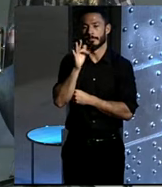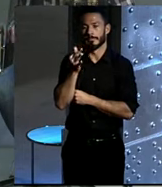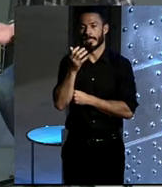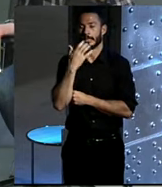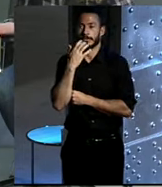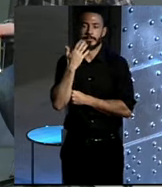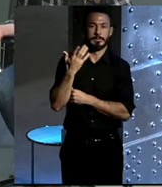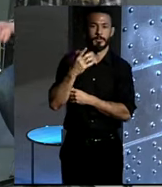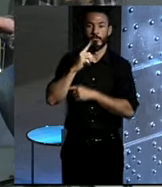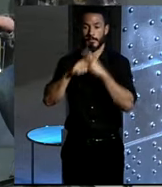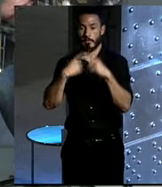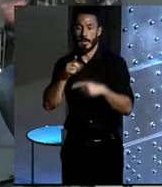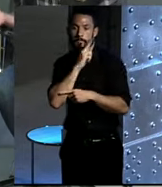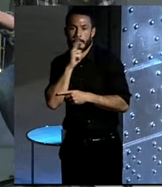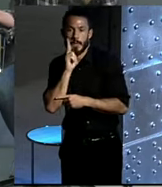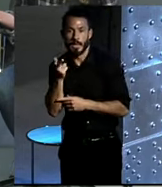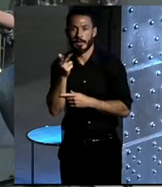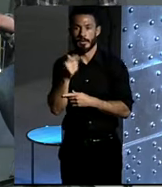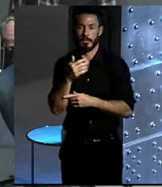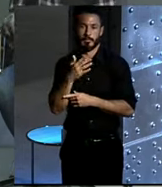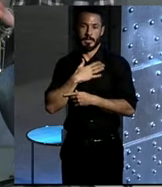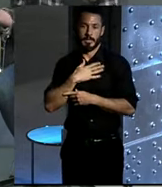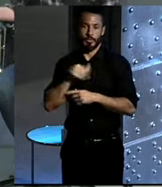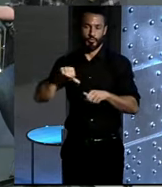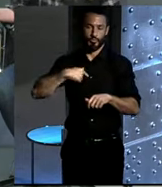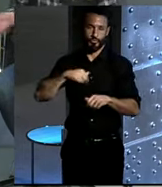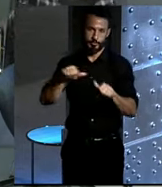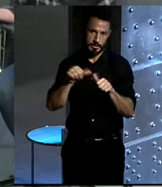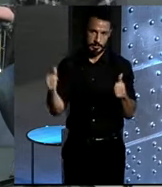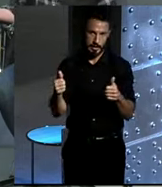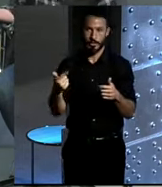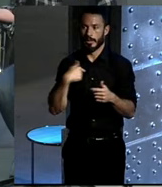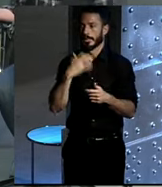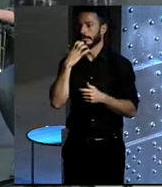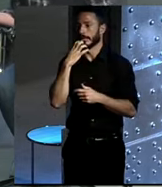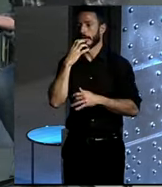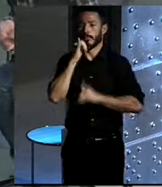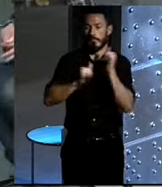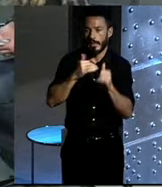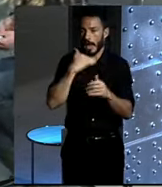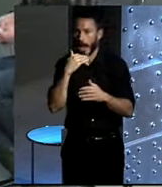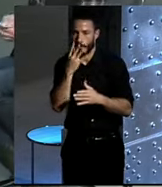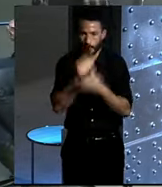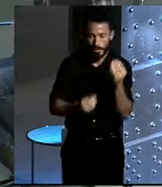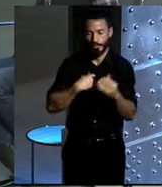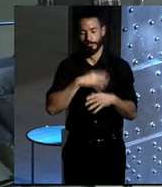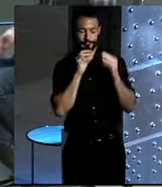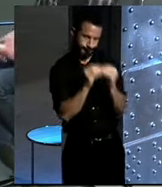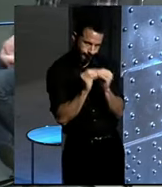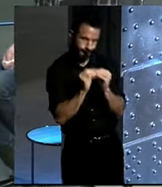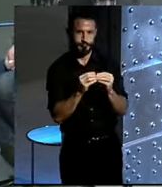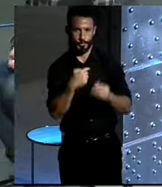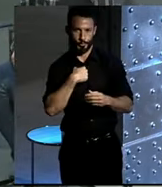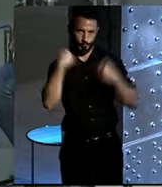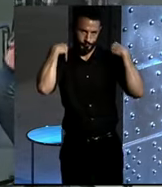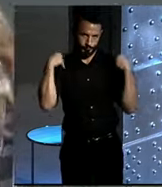familia, en mi caso separadas. O sea, que nadie me arregla los pinchazos, los arreglo yo. Tú lo llevas a un taller, tampoco